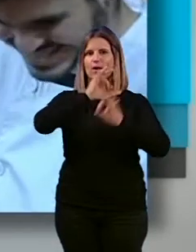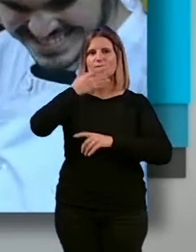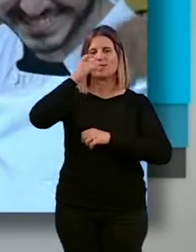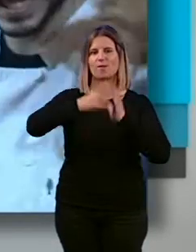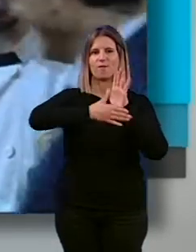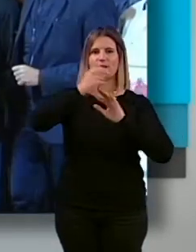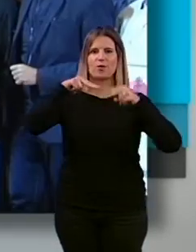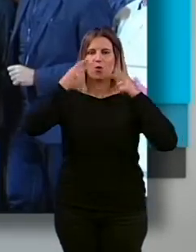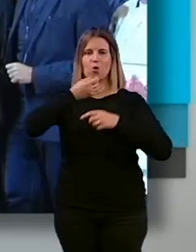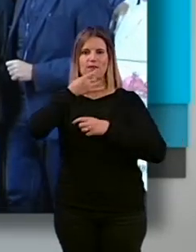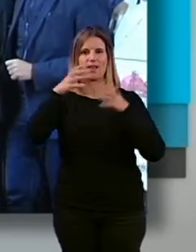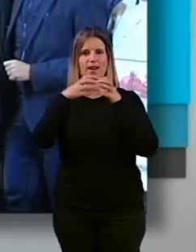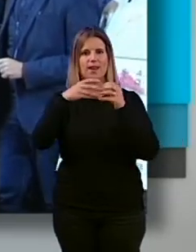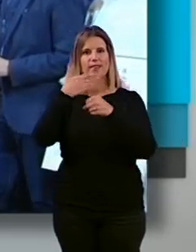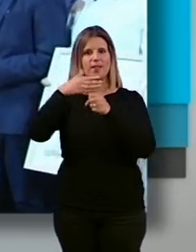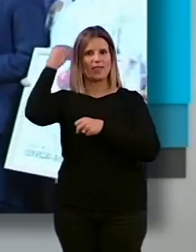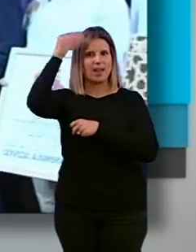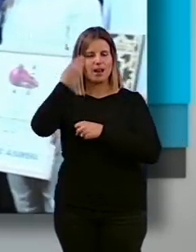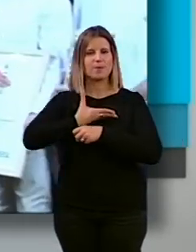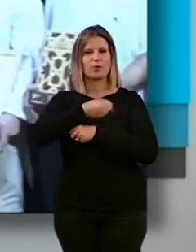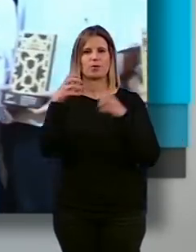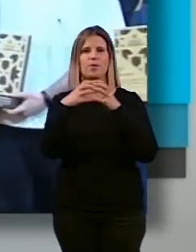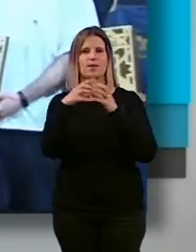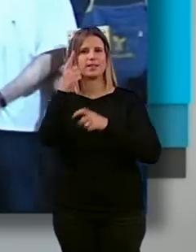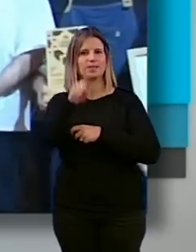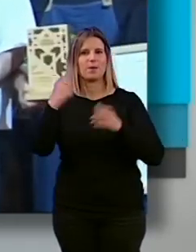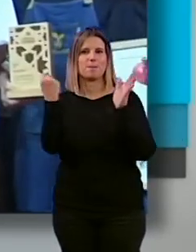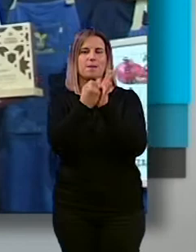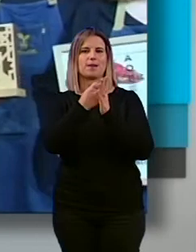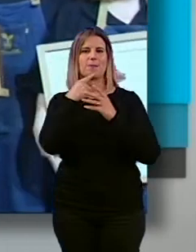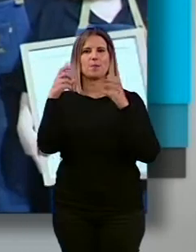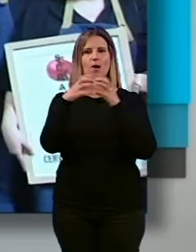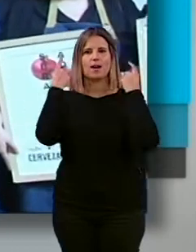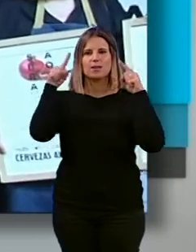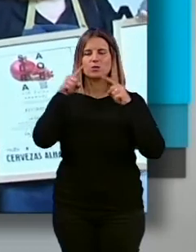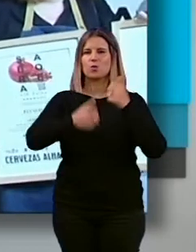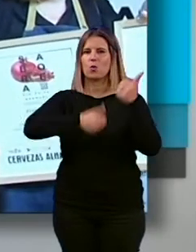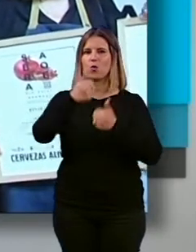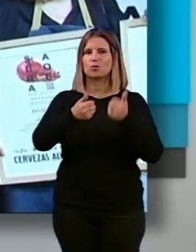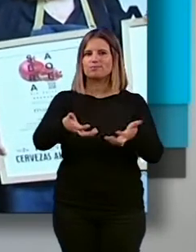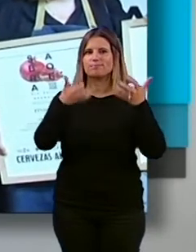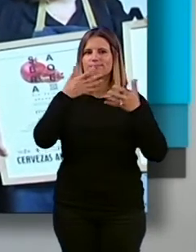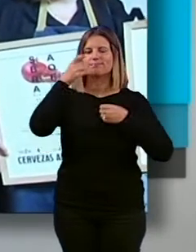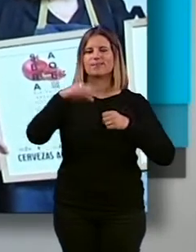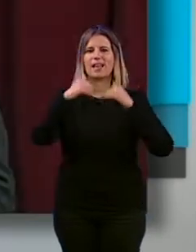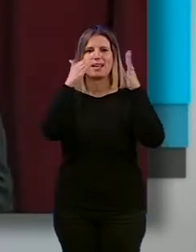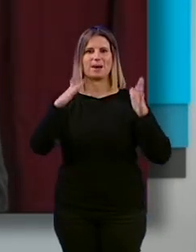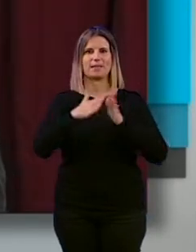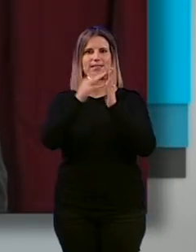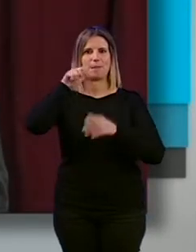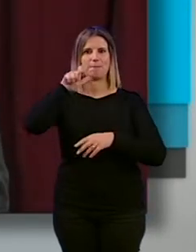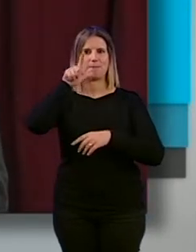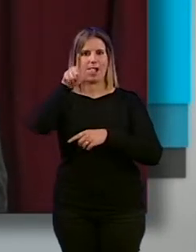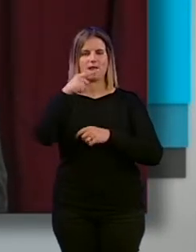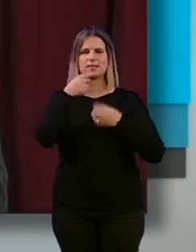por la Federación de Hostelería de Granada, con cervezas Alhambra, el Ayuntamiento de Granada y la marca Granada Sonora. Un certamen que ha ganado el Carmen de San Miguel. Siempre he